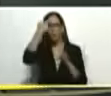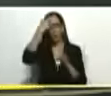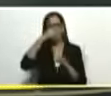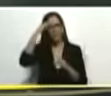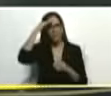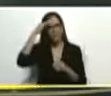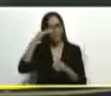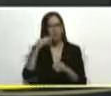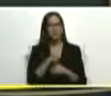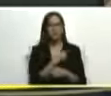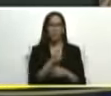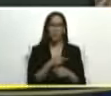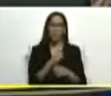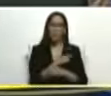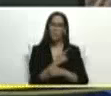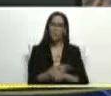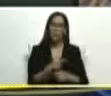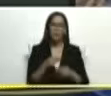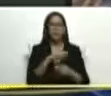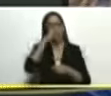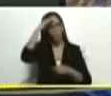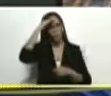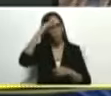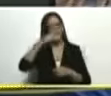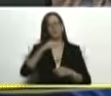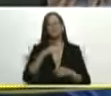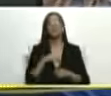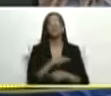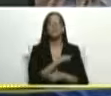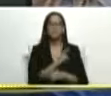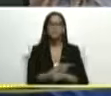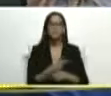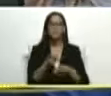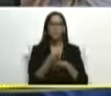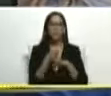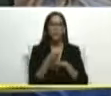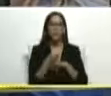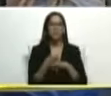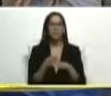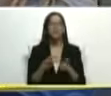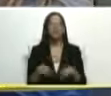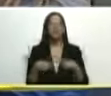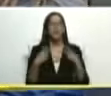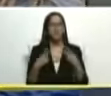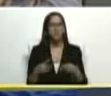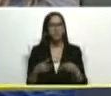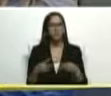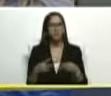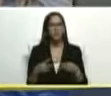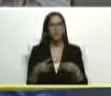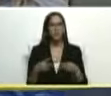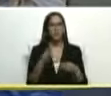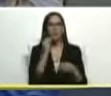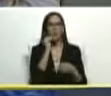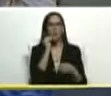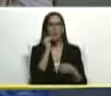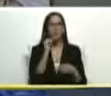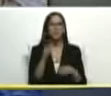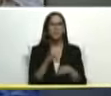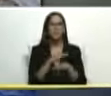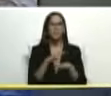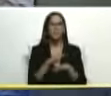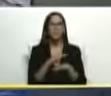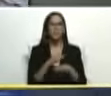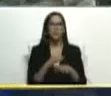del poder popular del poder militar del poder del gobierno y la nueva generación de grandes misiones